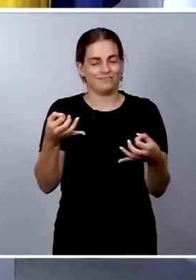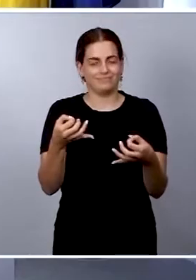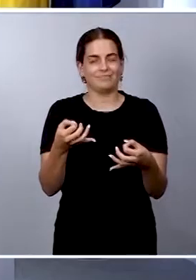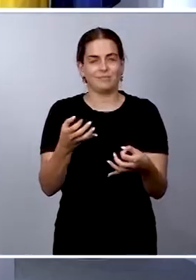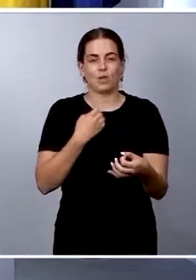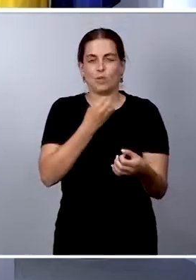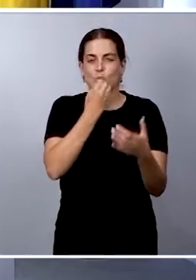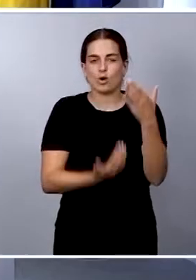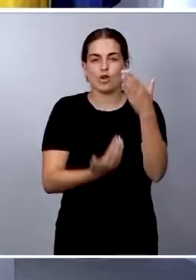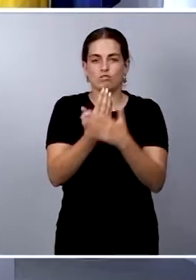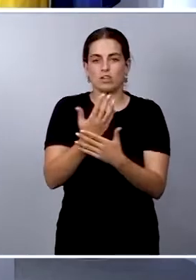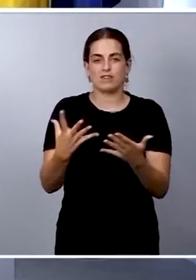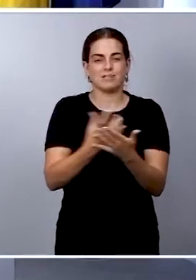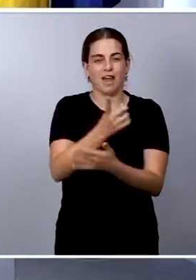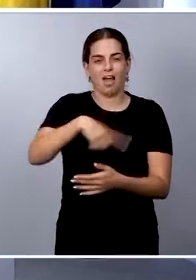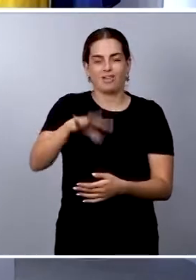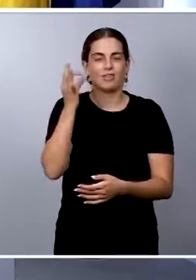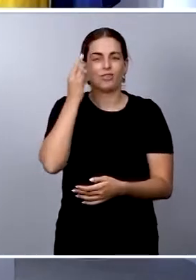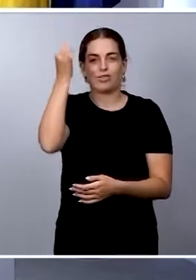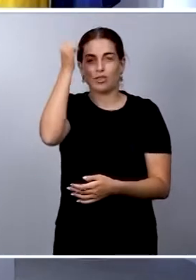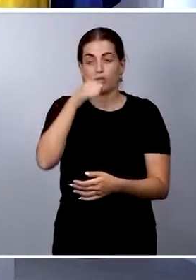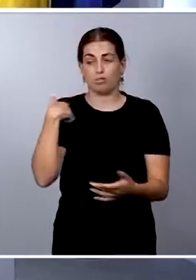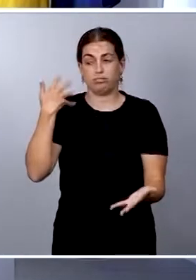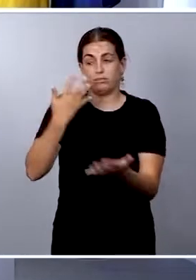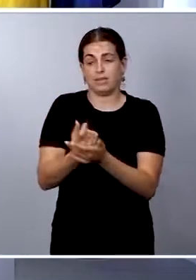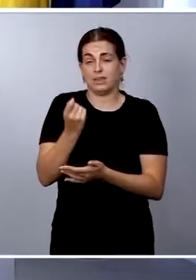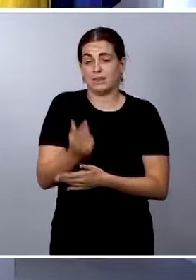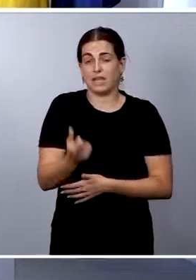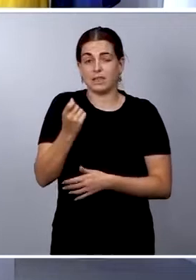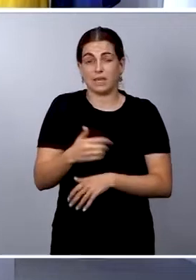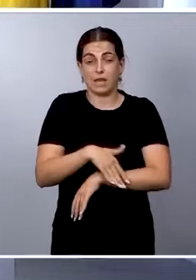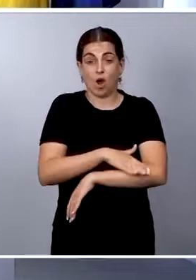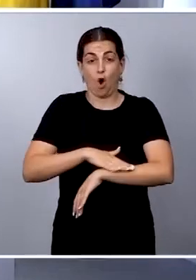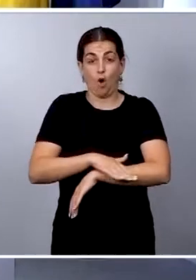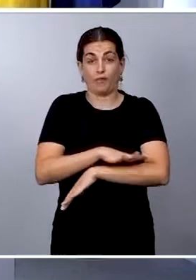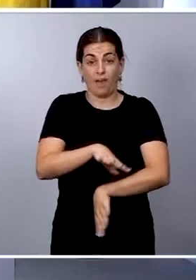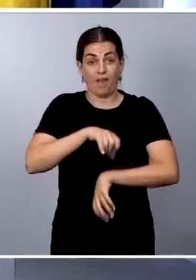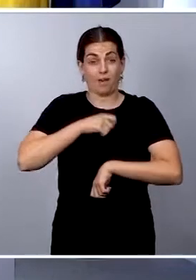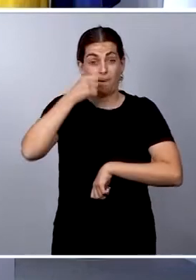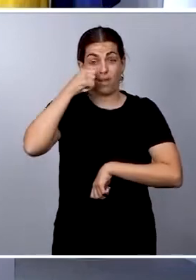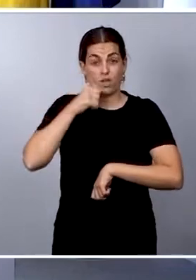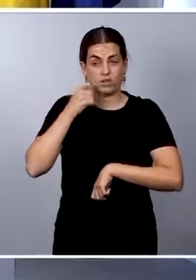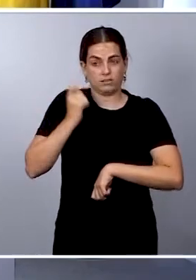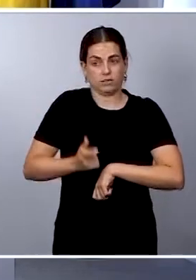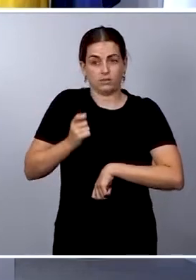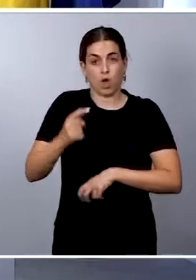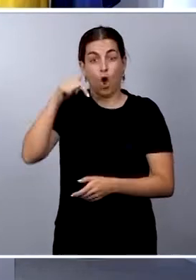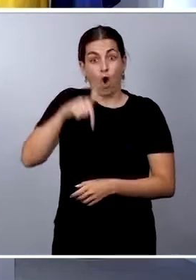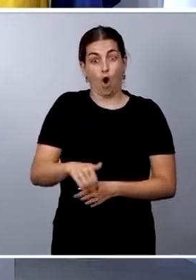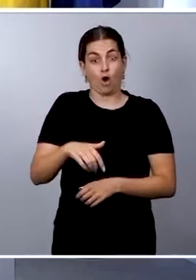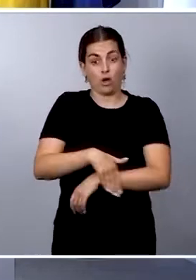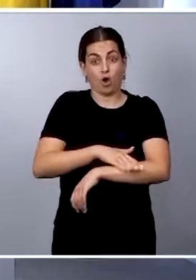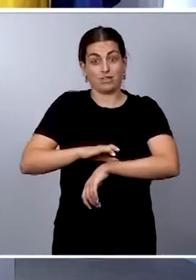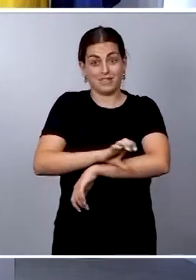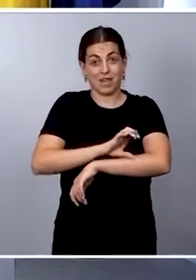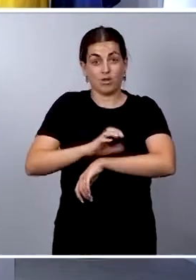donde la ministra de Hacienda y Función Pública, María Jesús Montero, ha dado también a conocer el techo de gasto del presupuesto del